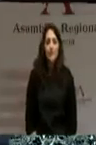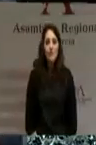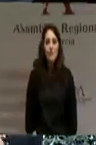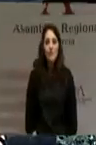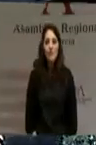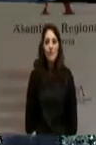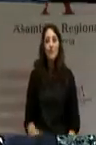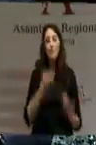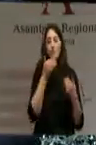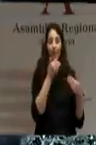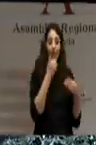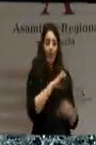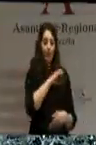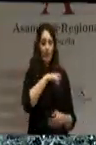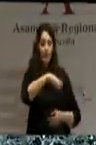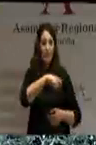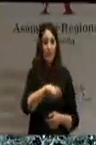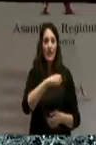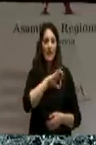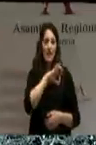Muchas gracias, señor presidente, señorías.